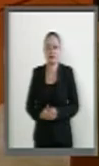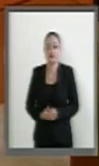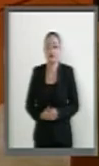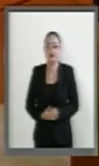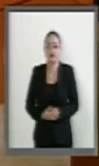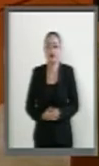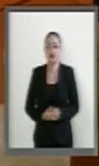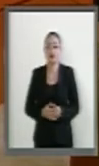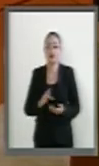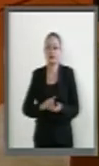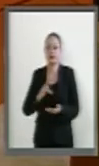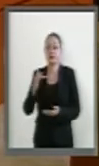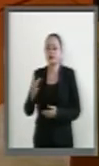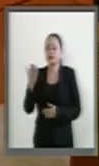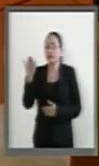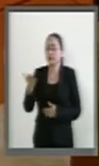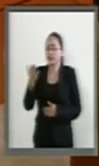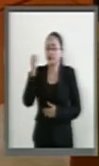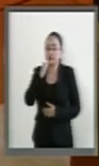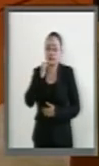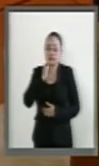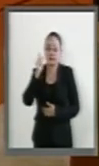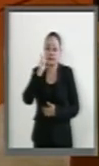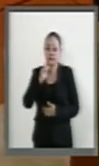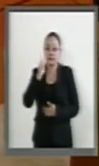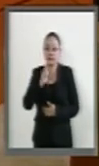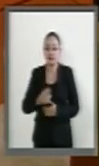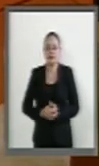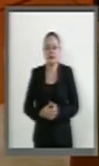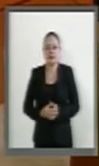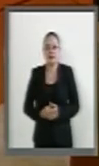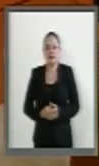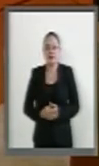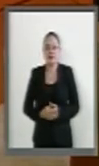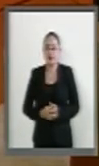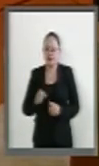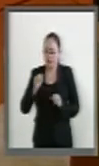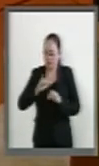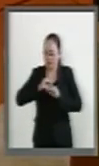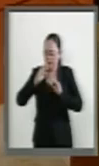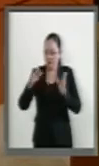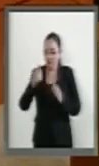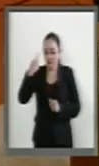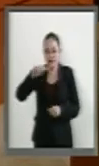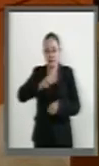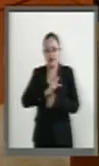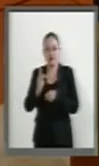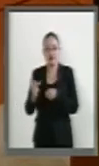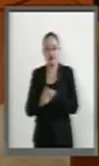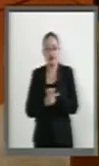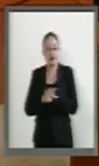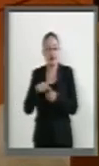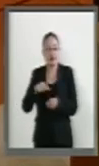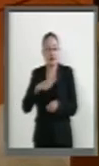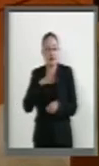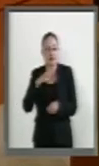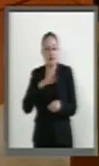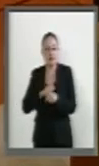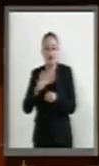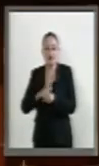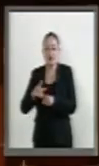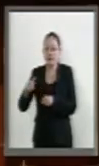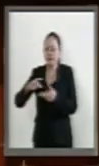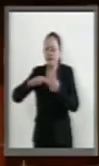Muchas gracias, senadora. Sin duda, para nuestro país, el fortalecer nuestros